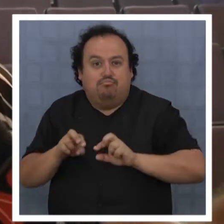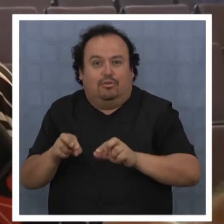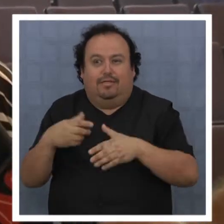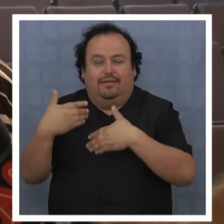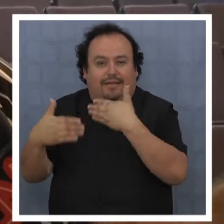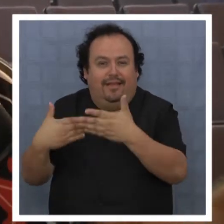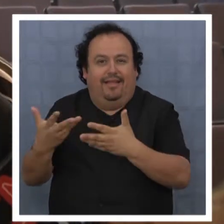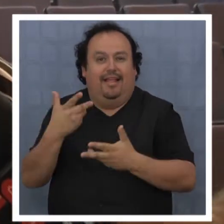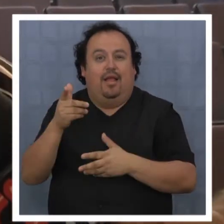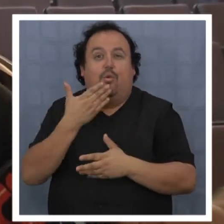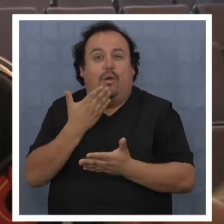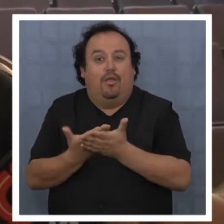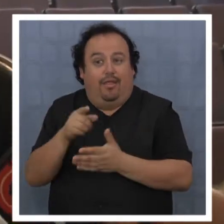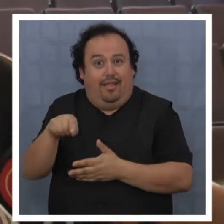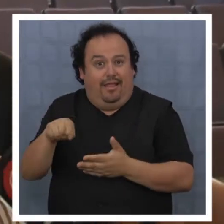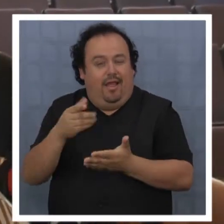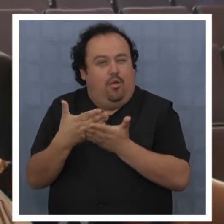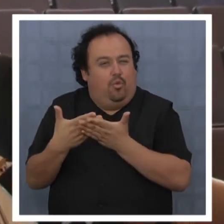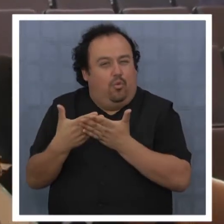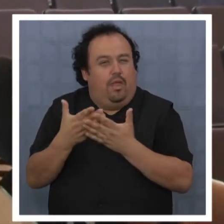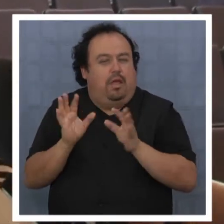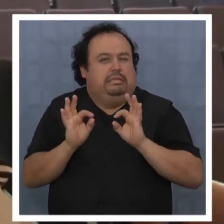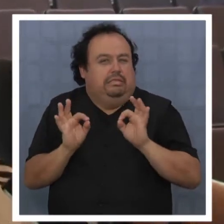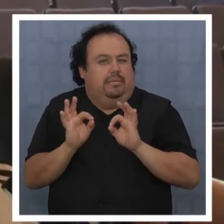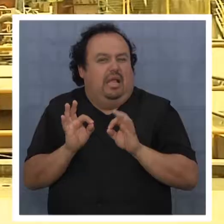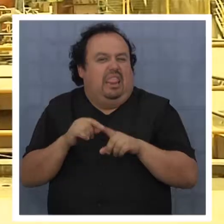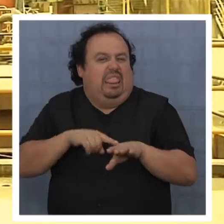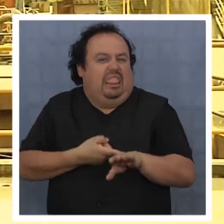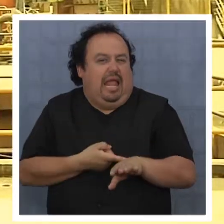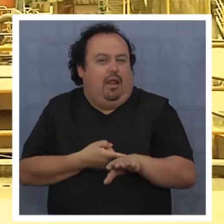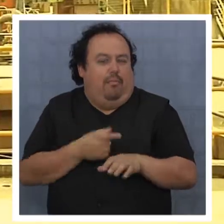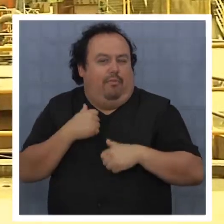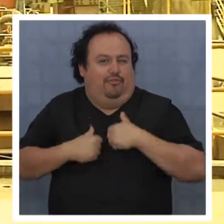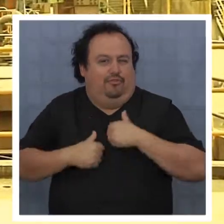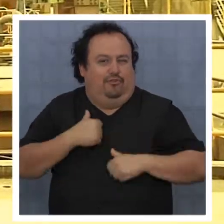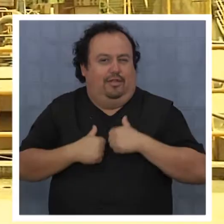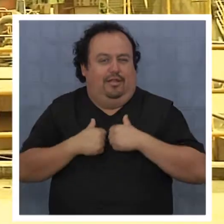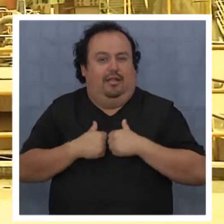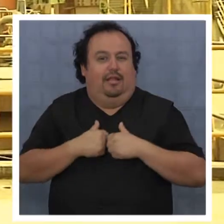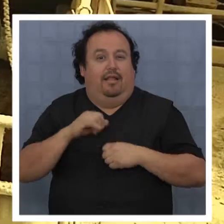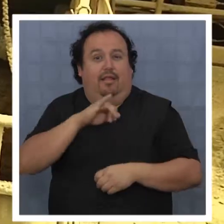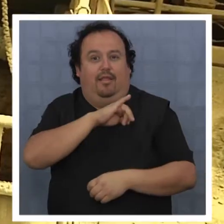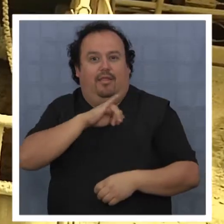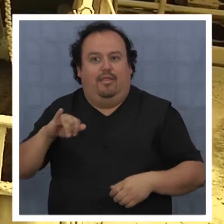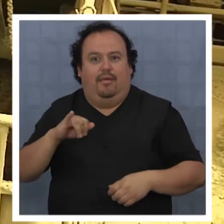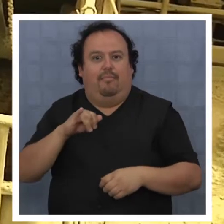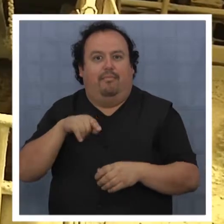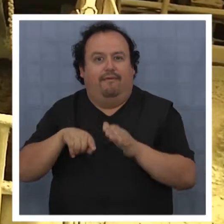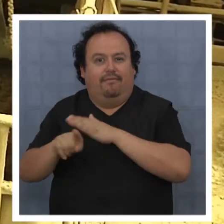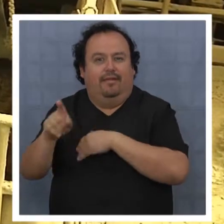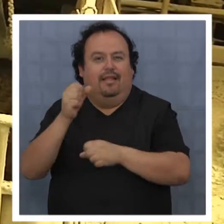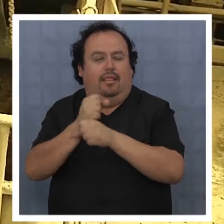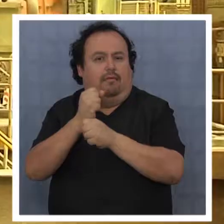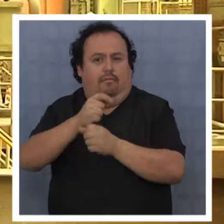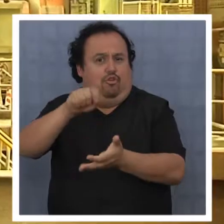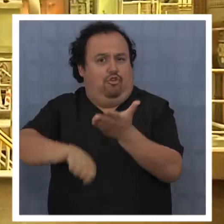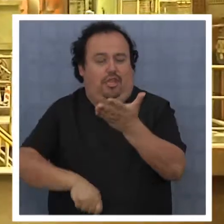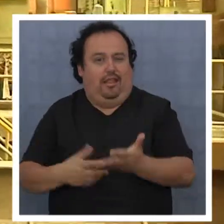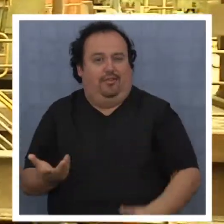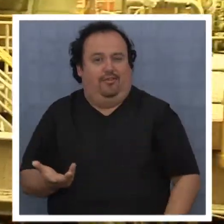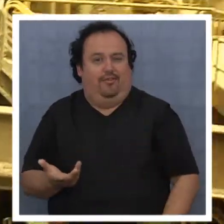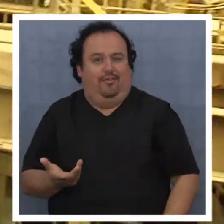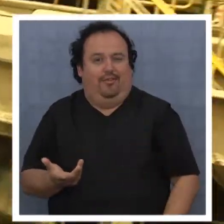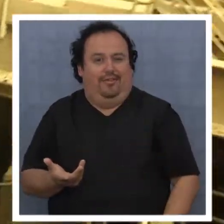cuando estudian alguna especialidad técnica o profesional van directo al mundo laboral contratado. ¿Y cuál es el